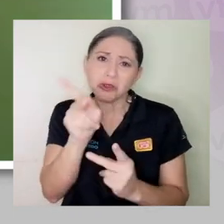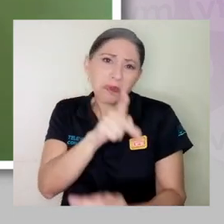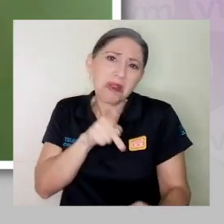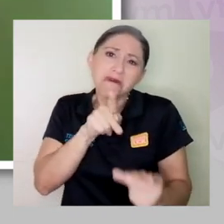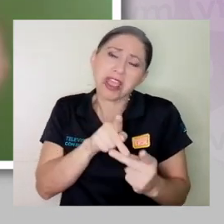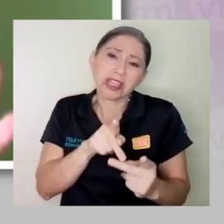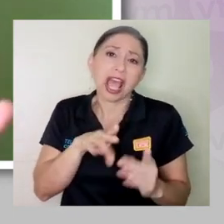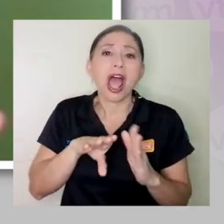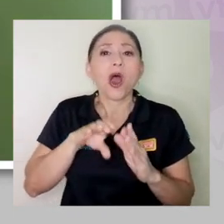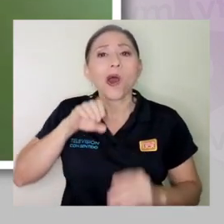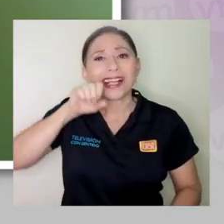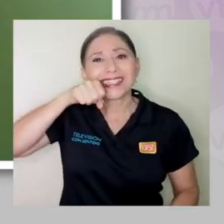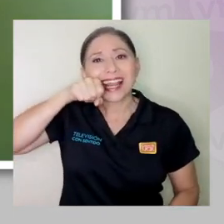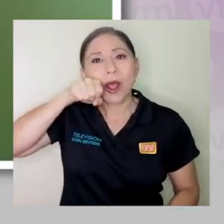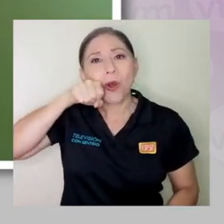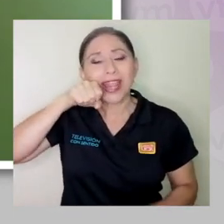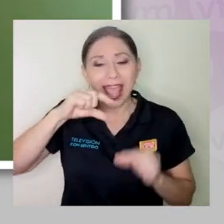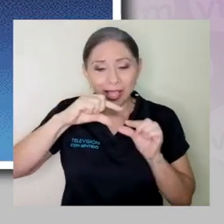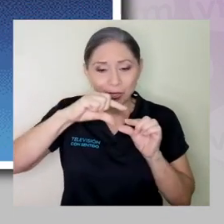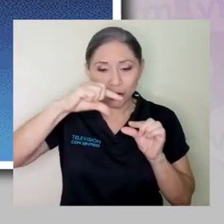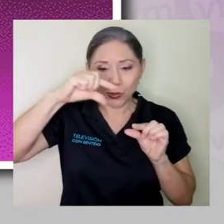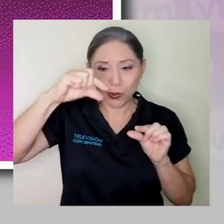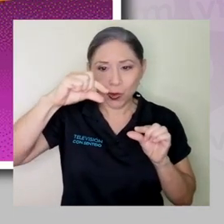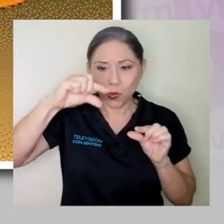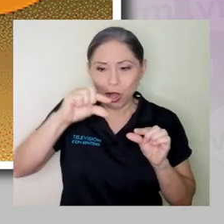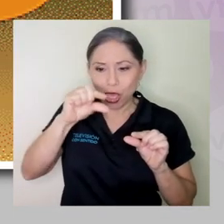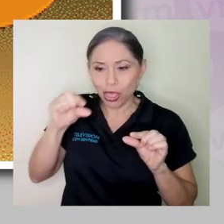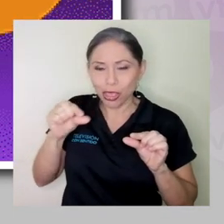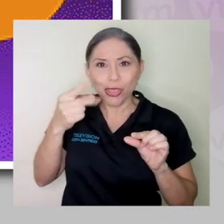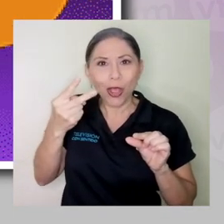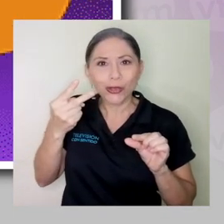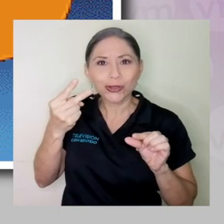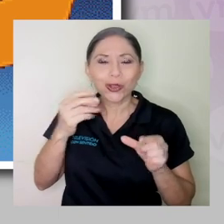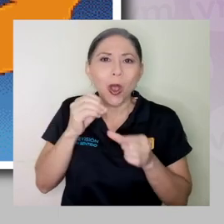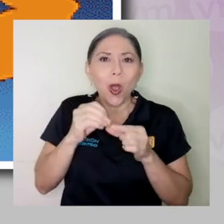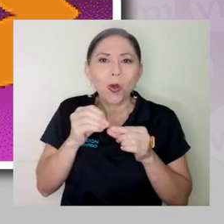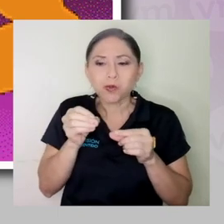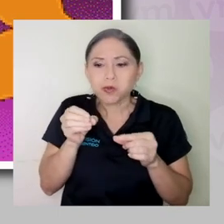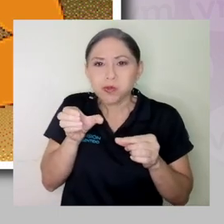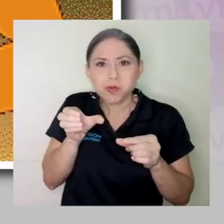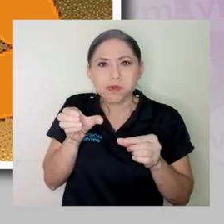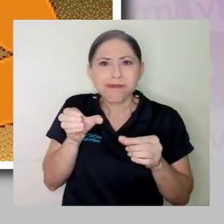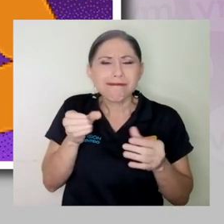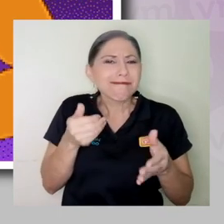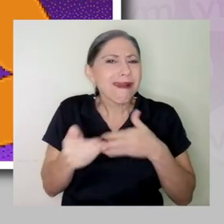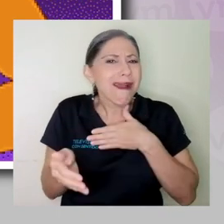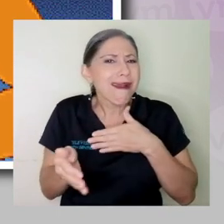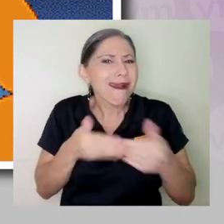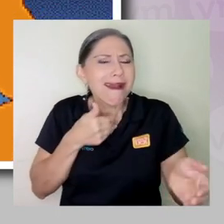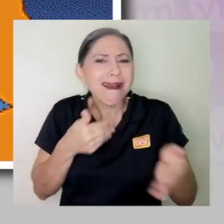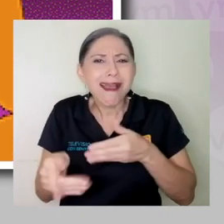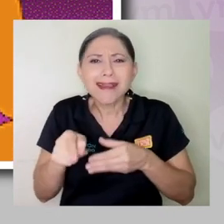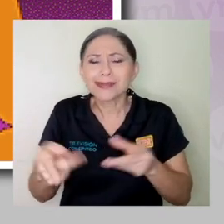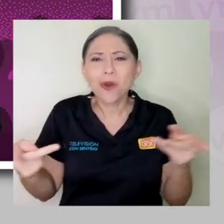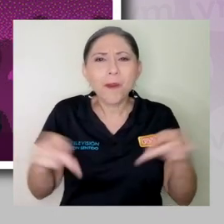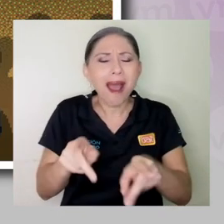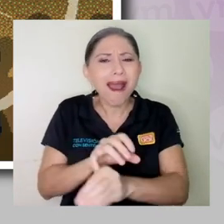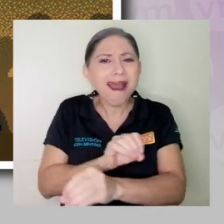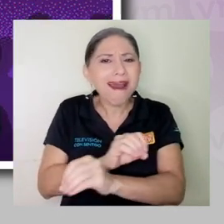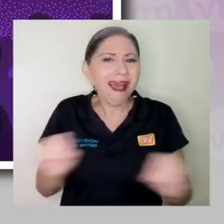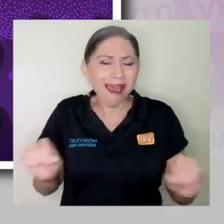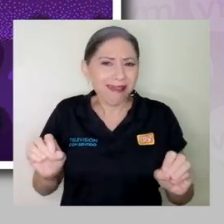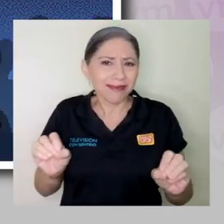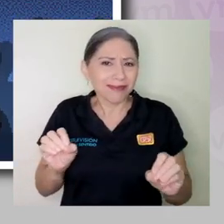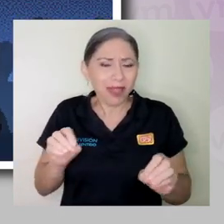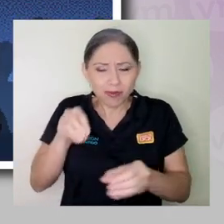que en vez de una punta tenga dos, o que sea más gordita de lo que uno esperaba o algo así, eso no tiene ningún efecto